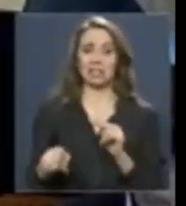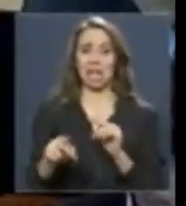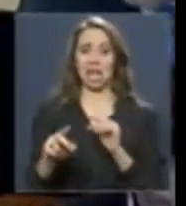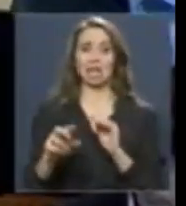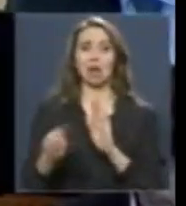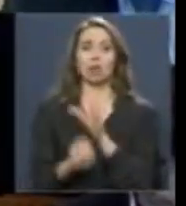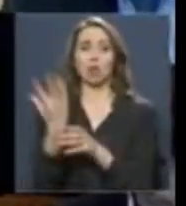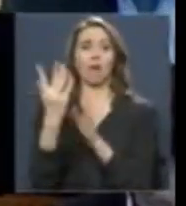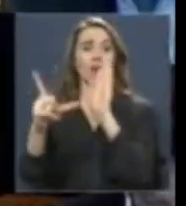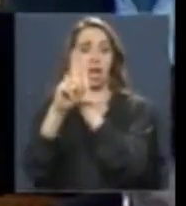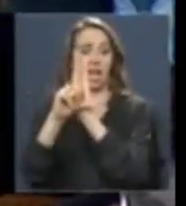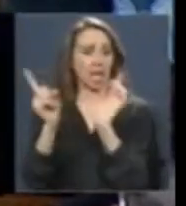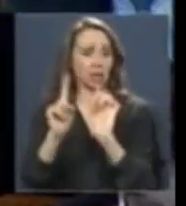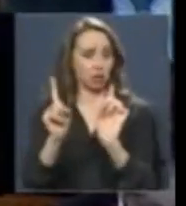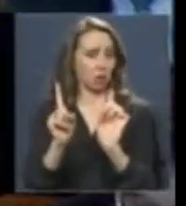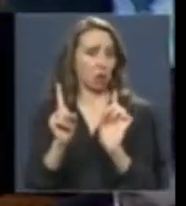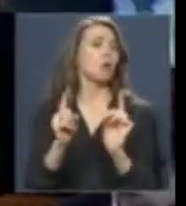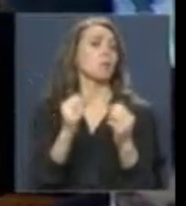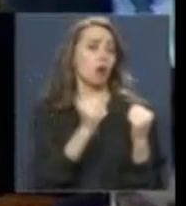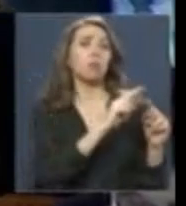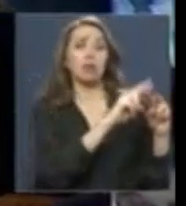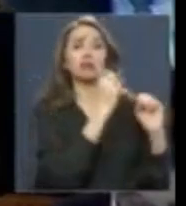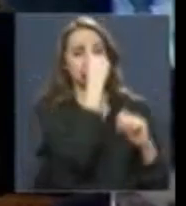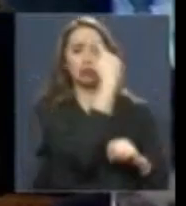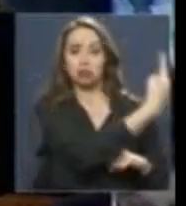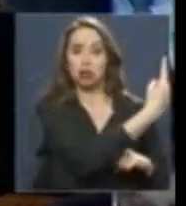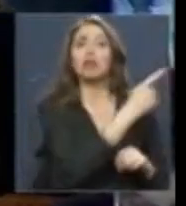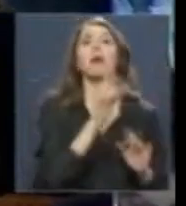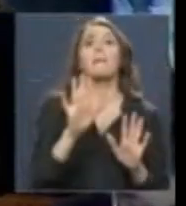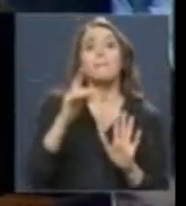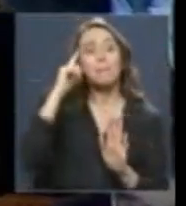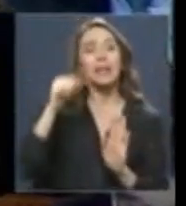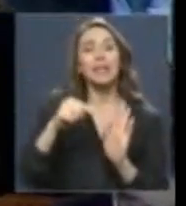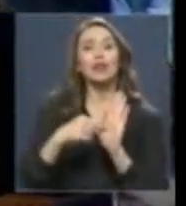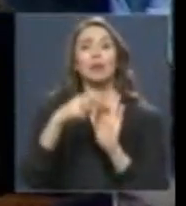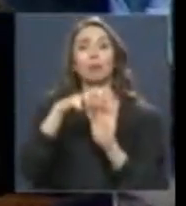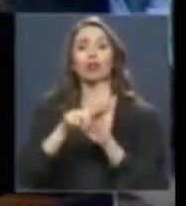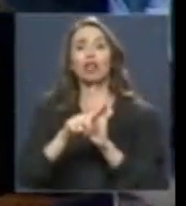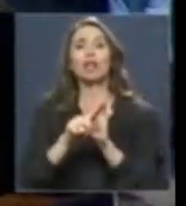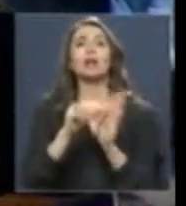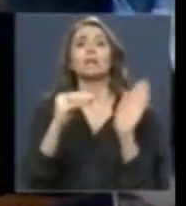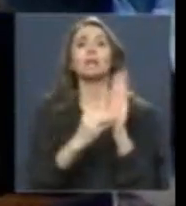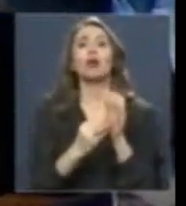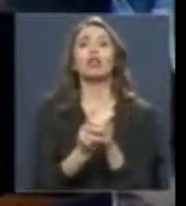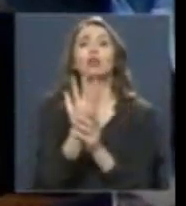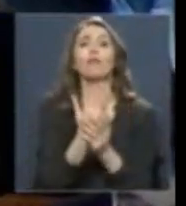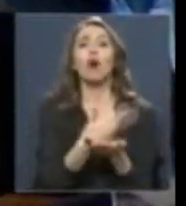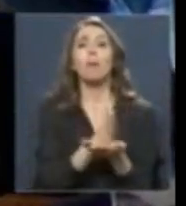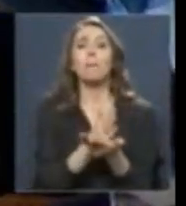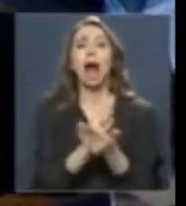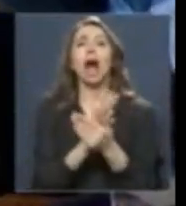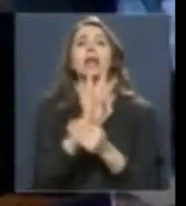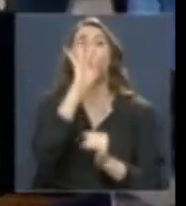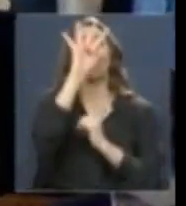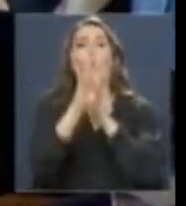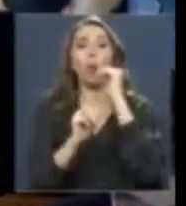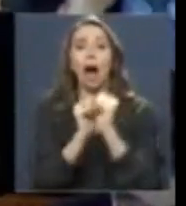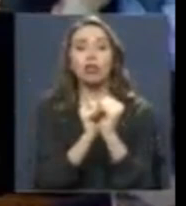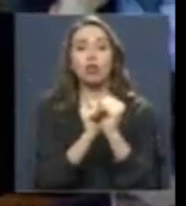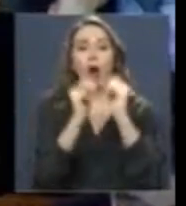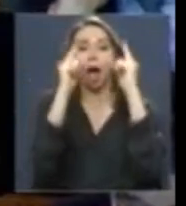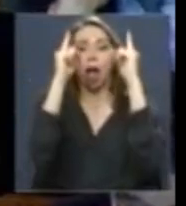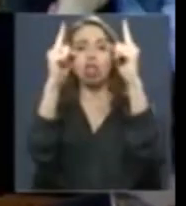innovador de este proyecto de ley es que establece la obligación de elaborar un plan cuatrienal o cada cuatro años para